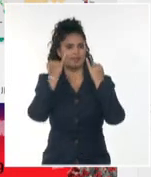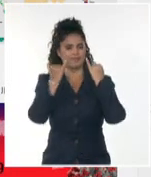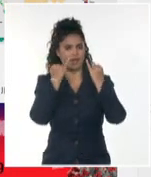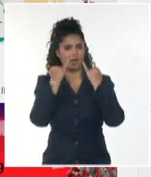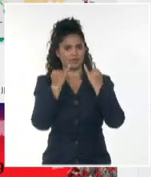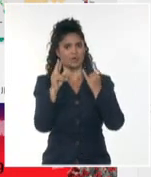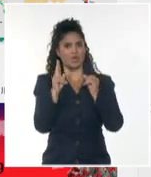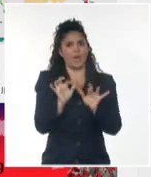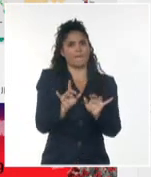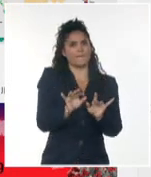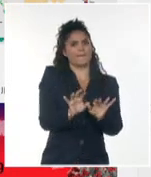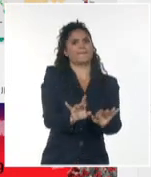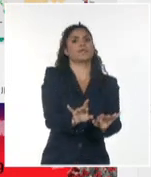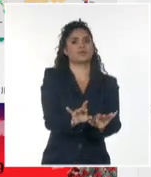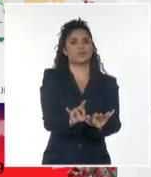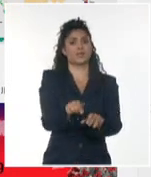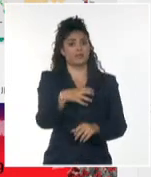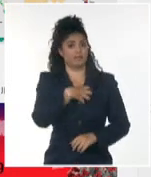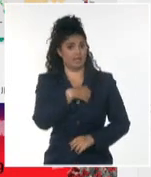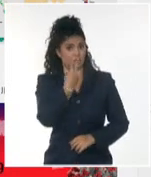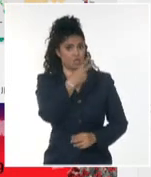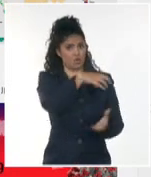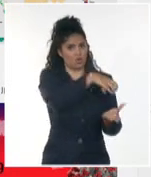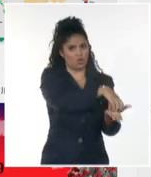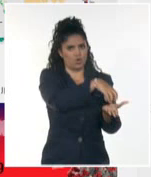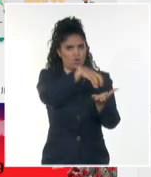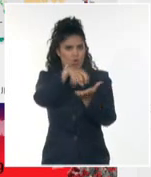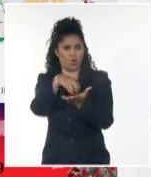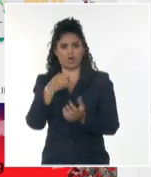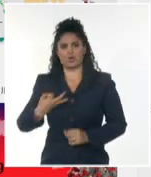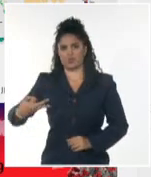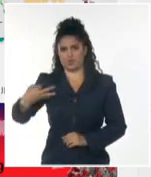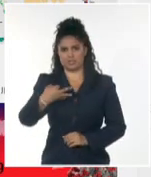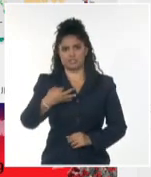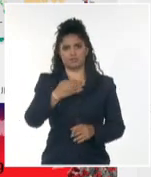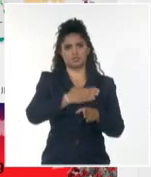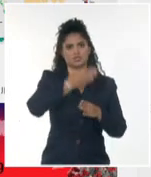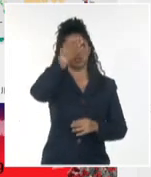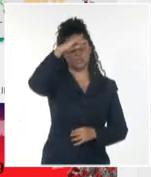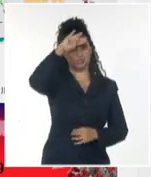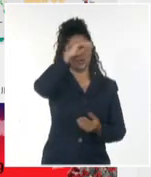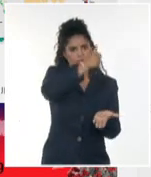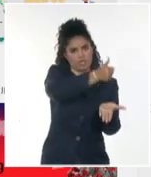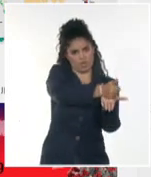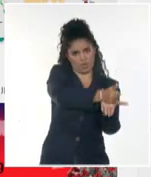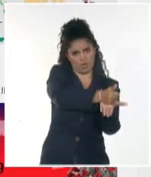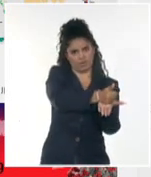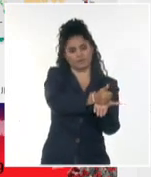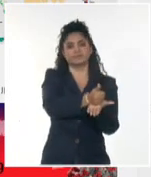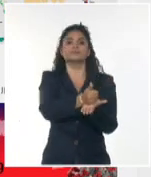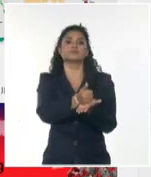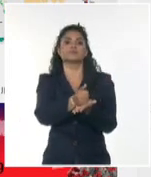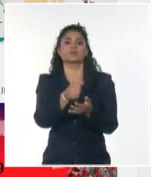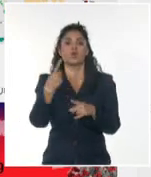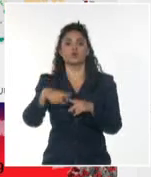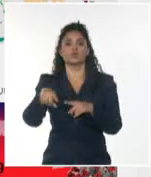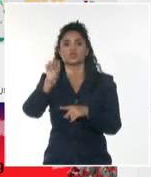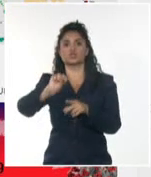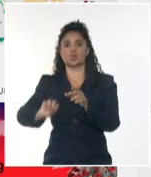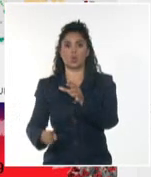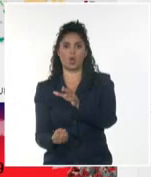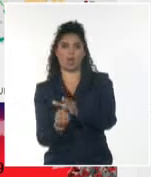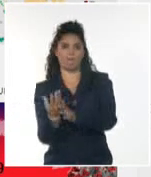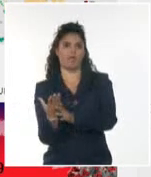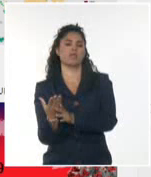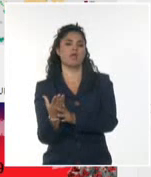del virus de Oropouche en dos áreas de salud de los municipios de Santiago de Cuba, Ernesto Guevara y Zongo La Malla, específicamente en